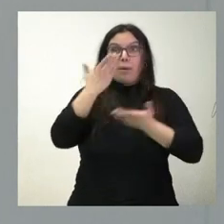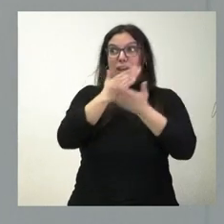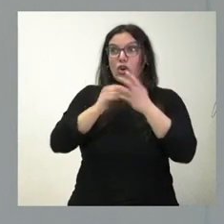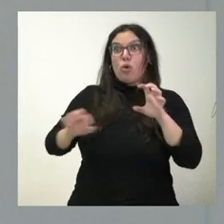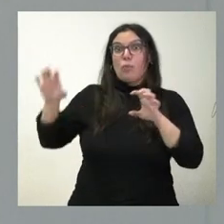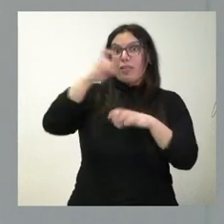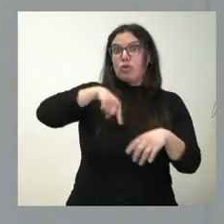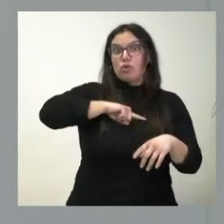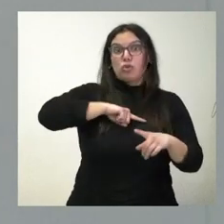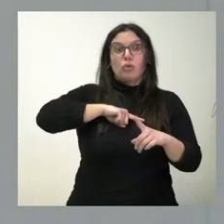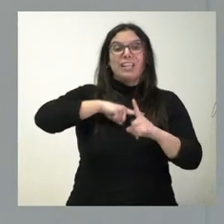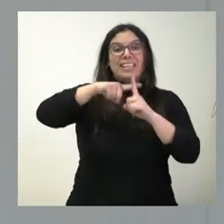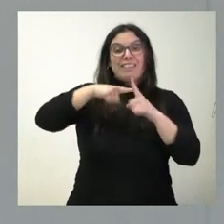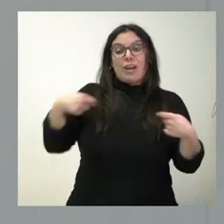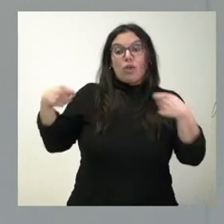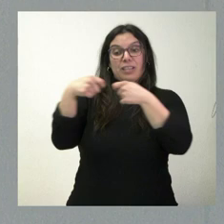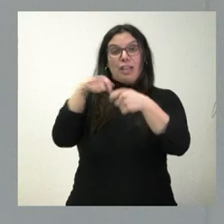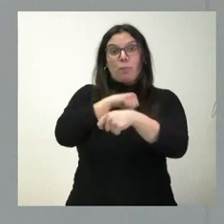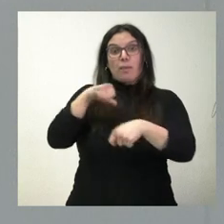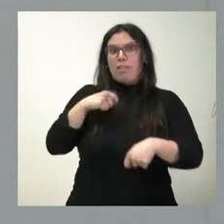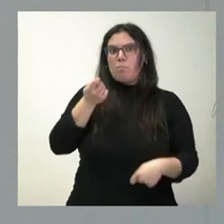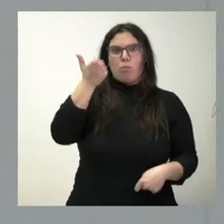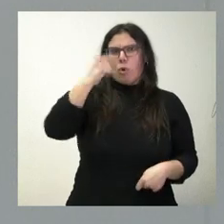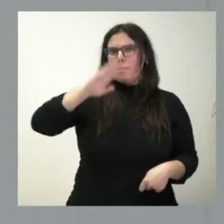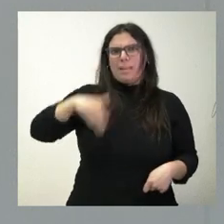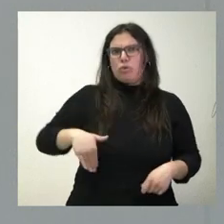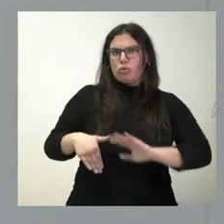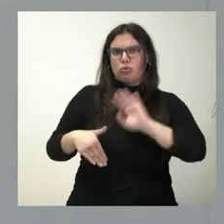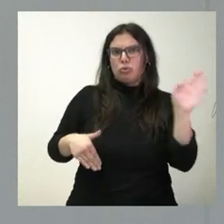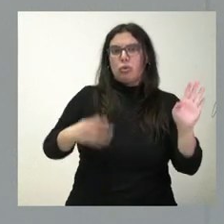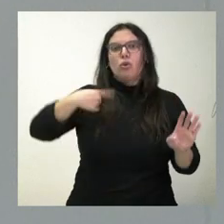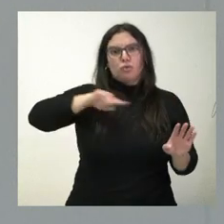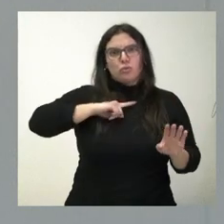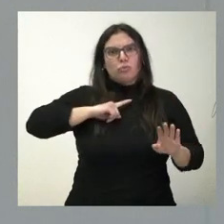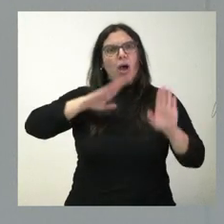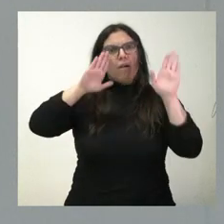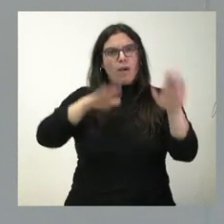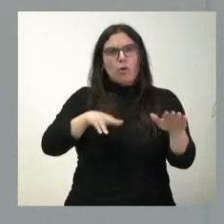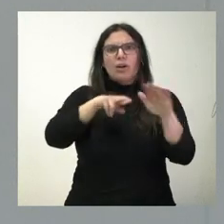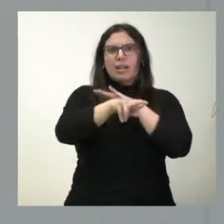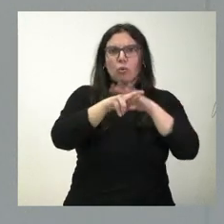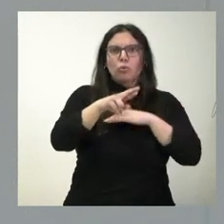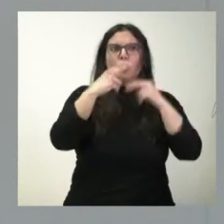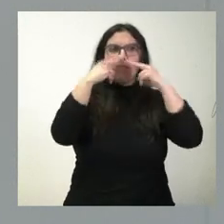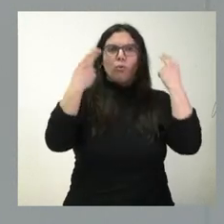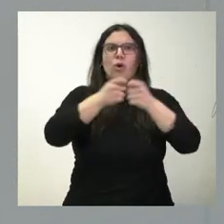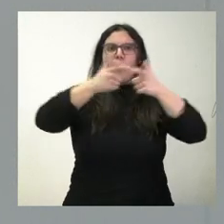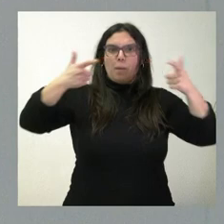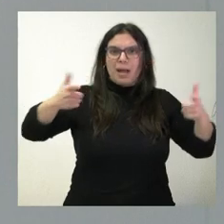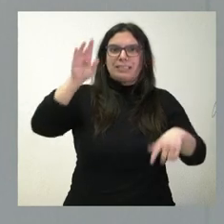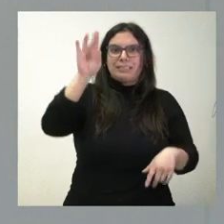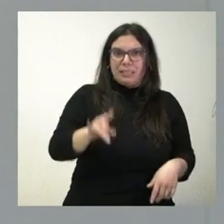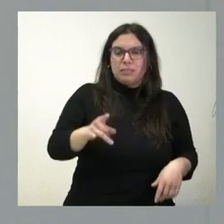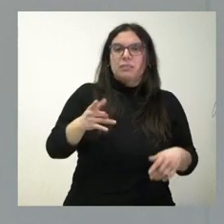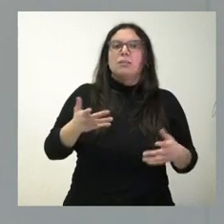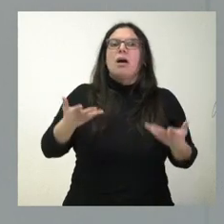nivel más bajo de concertación con la sanidad privada. Nosotros sí que estamos a favor de aumentar los recursos para la sanidad. Sí que estamos a